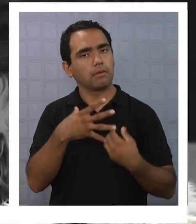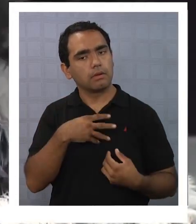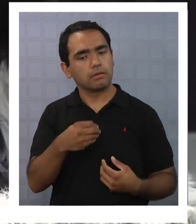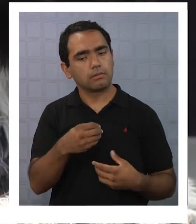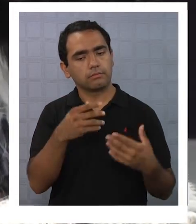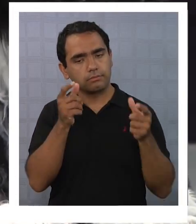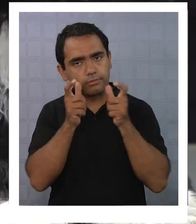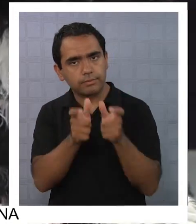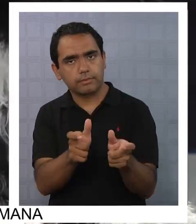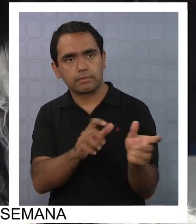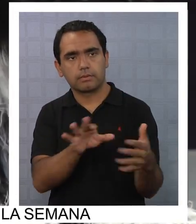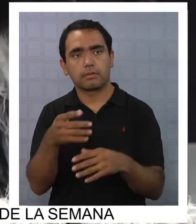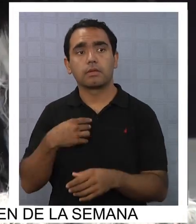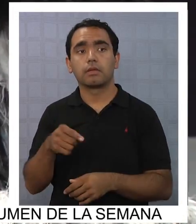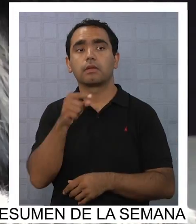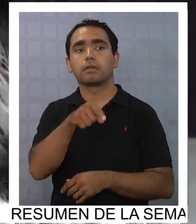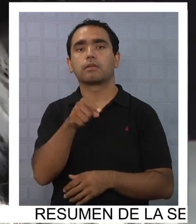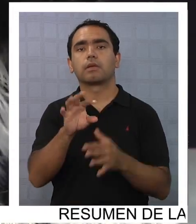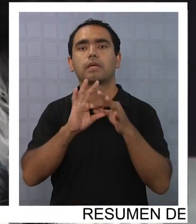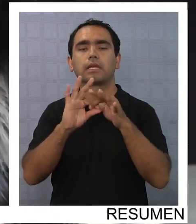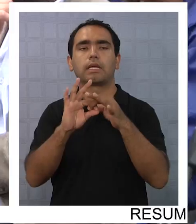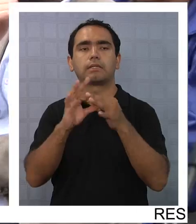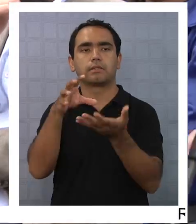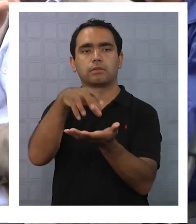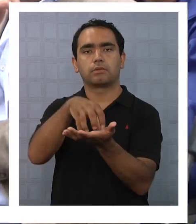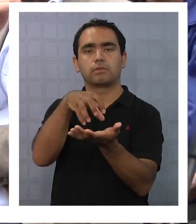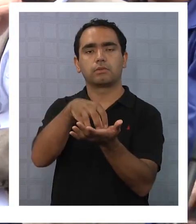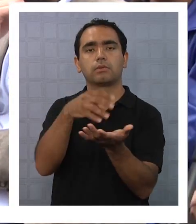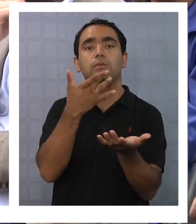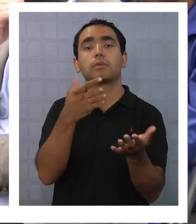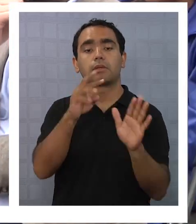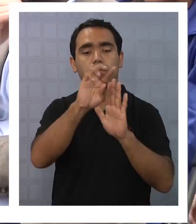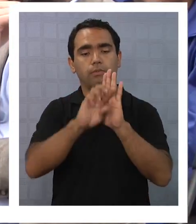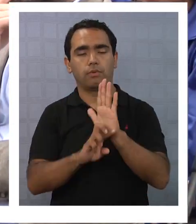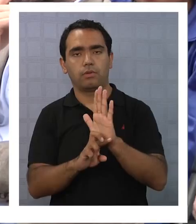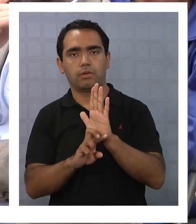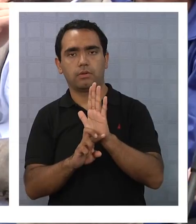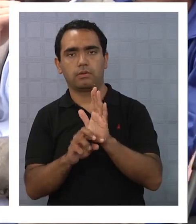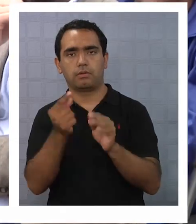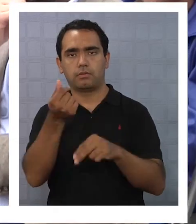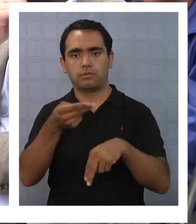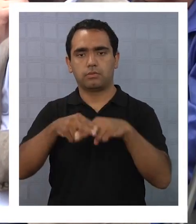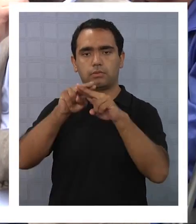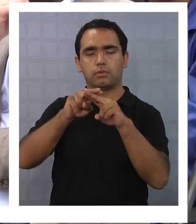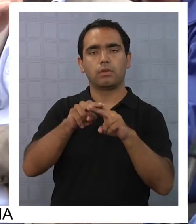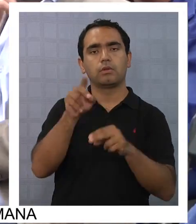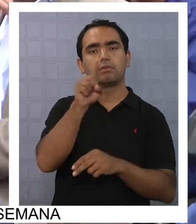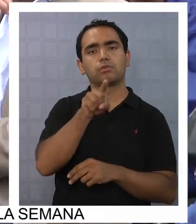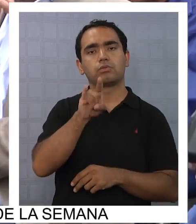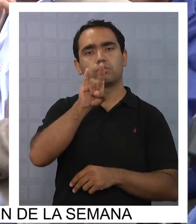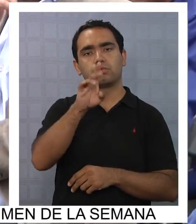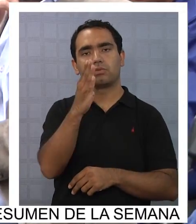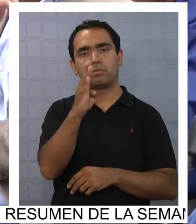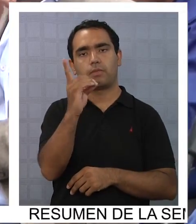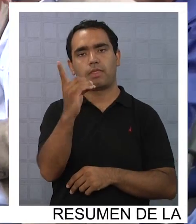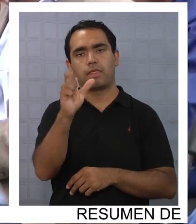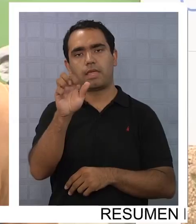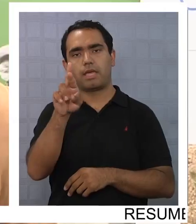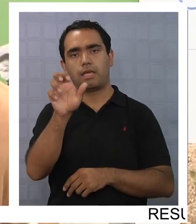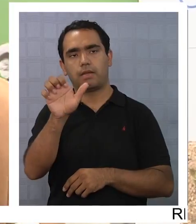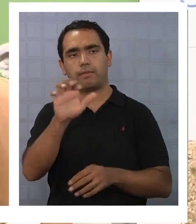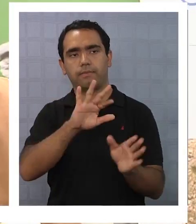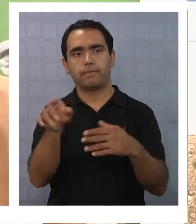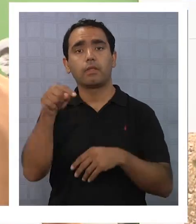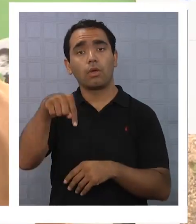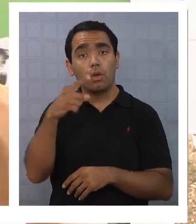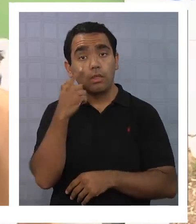campaña se llevará a efecto en la ciudad gracias a la adjudicación de un proyecto con fondos de la Subdere. Y hoy día, por